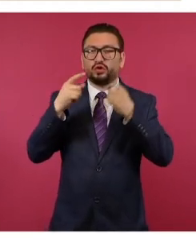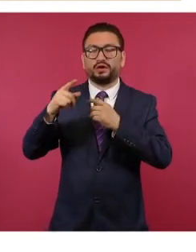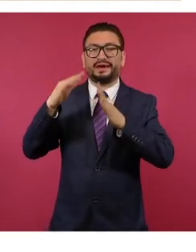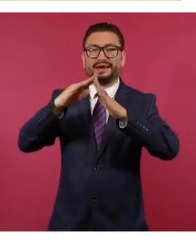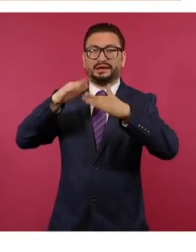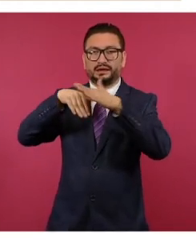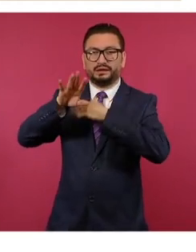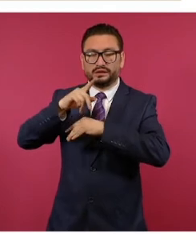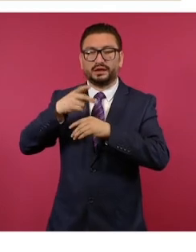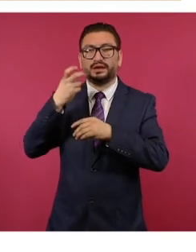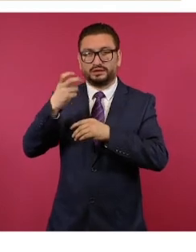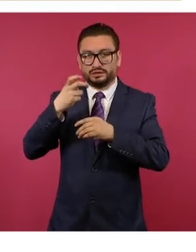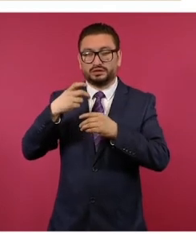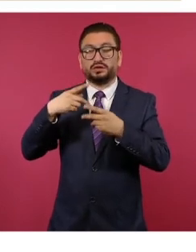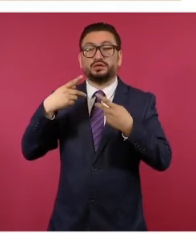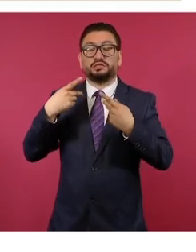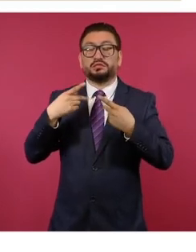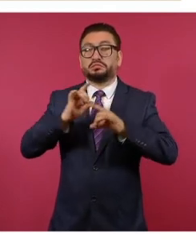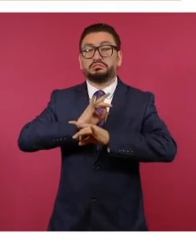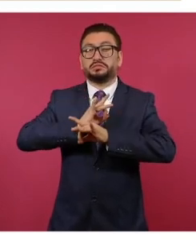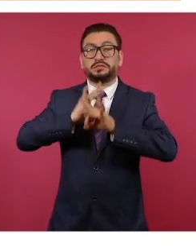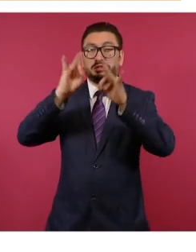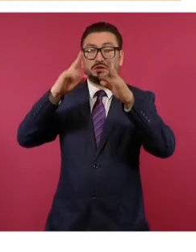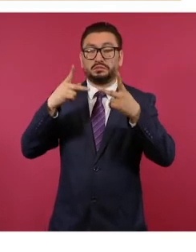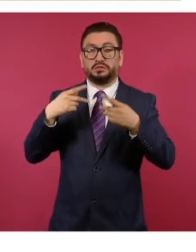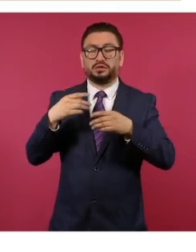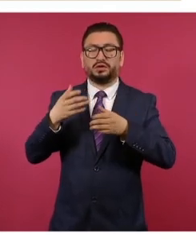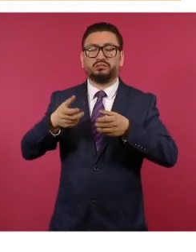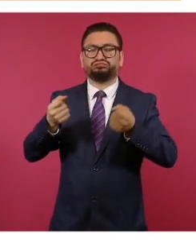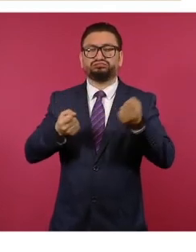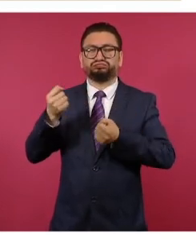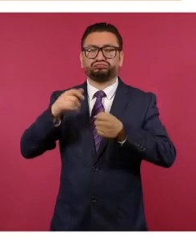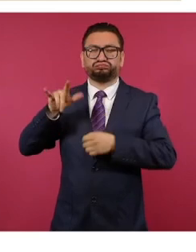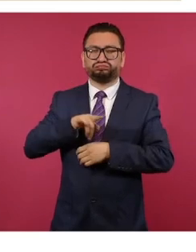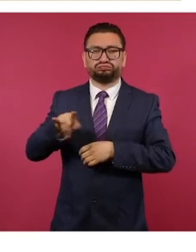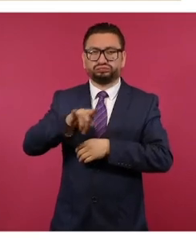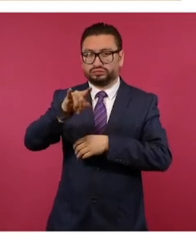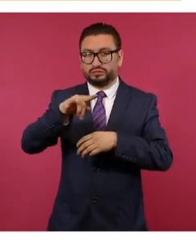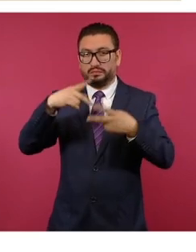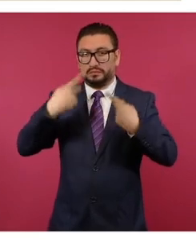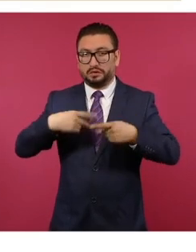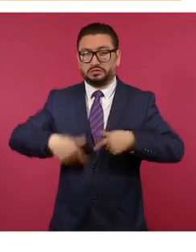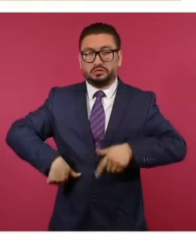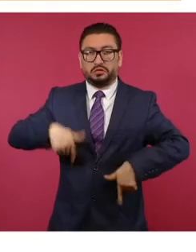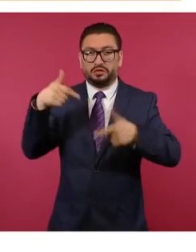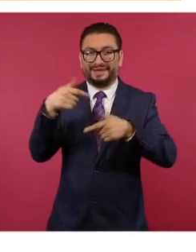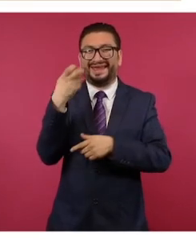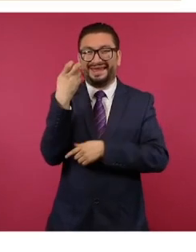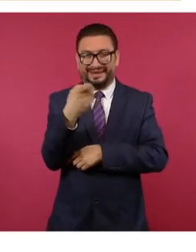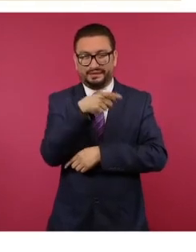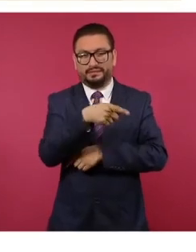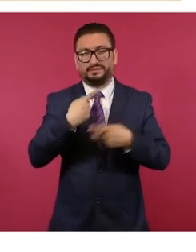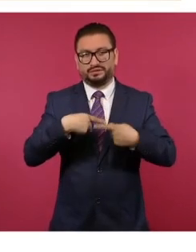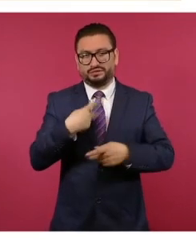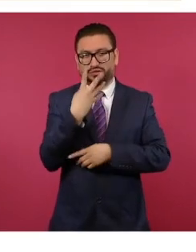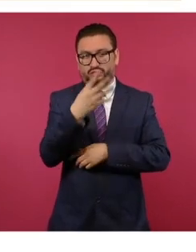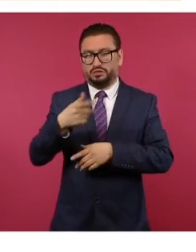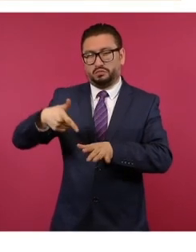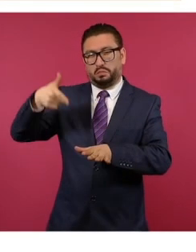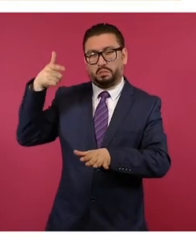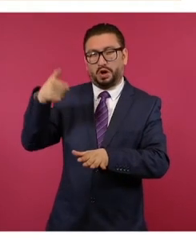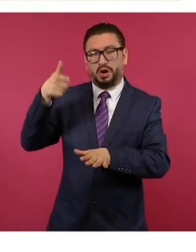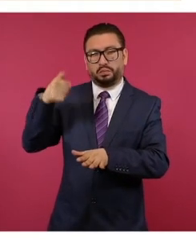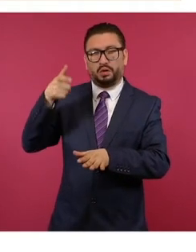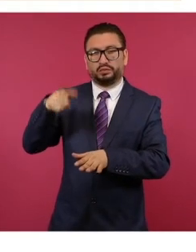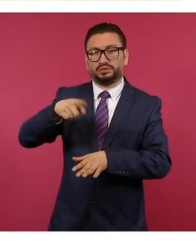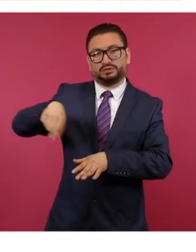cuando arribaron varias camionetas con hombres armados, entre ellos los hoy imputados, quienes dispararon